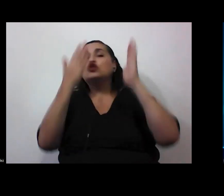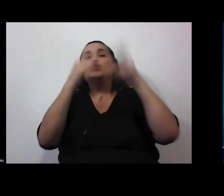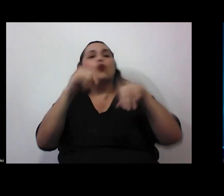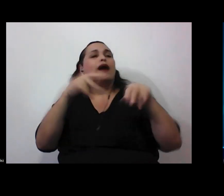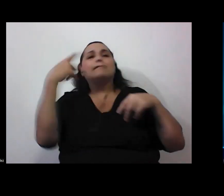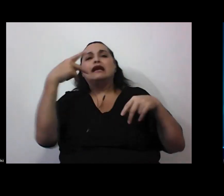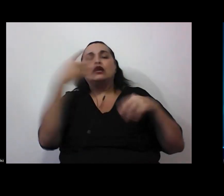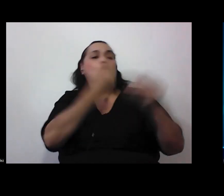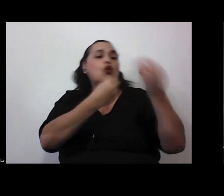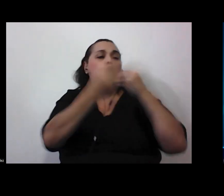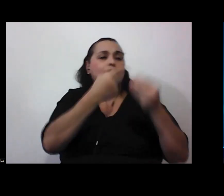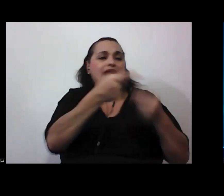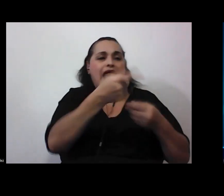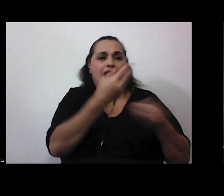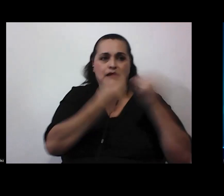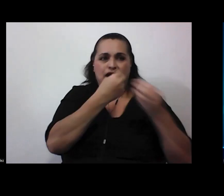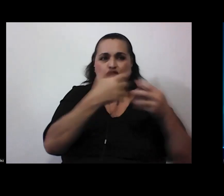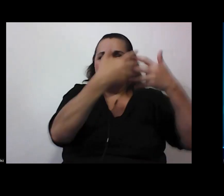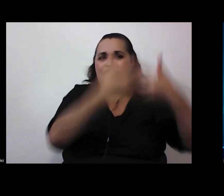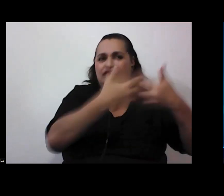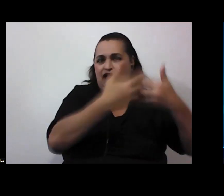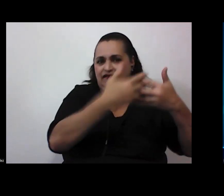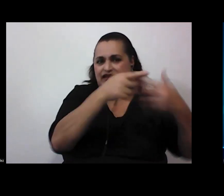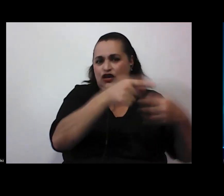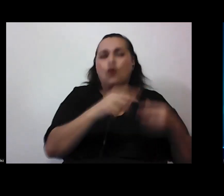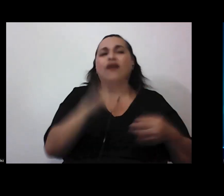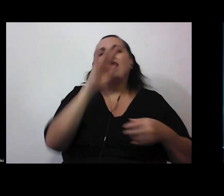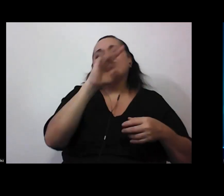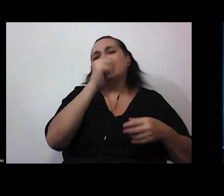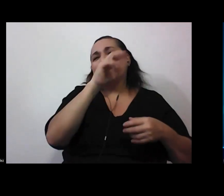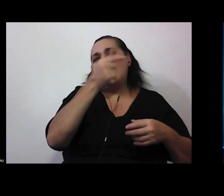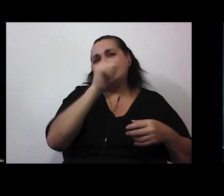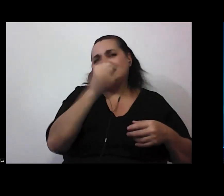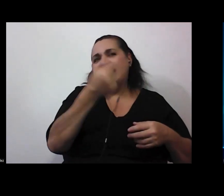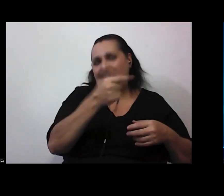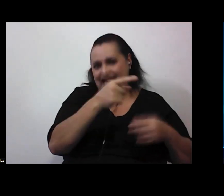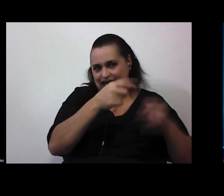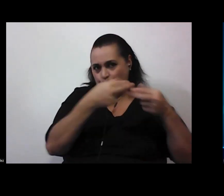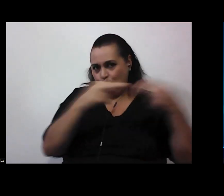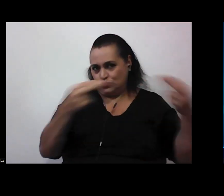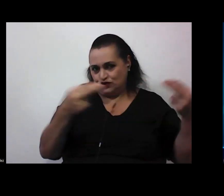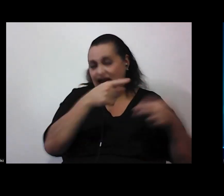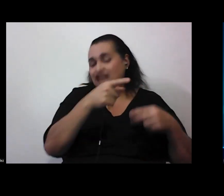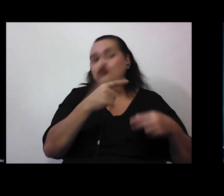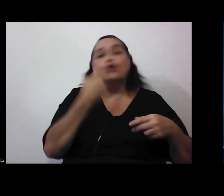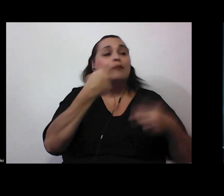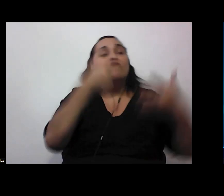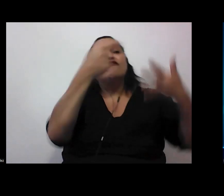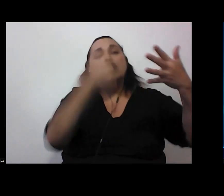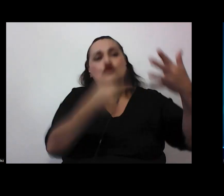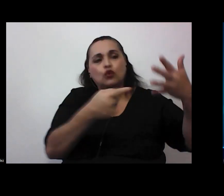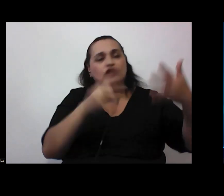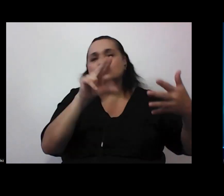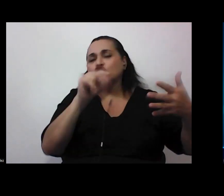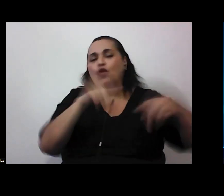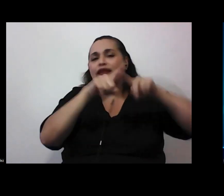alimentos fabricados a partir de organismos transgénicos esa es una cuestión fáctica no depende de mis preferencias